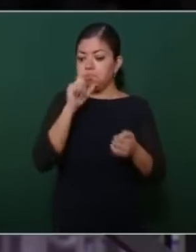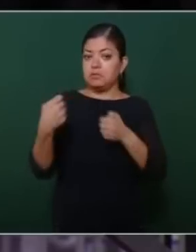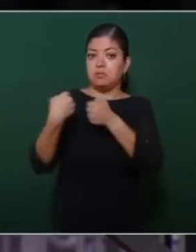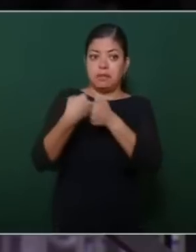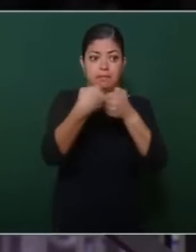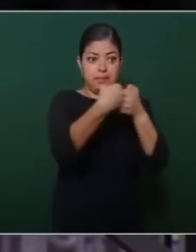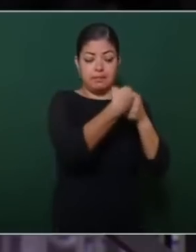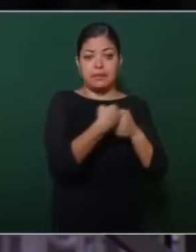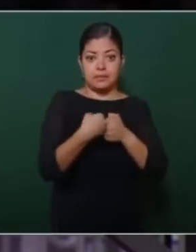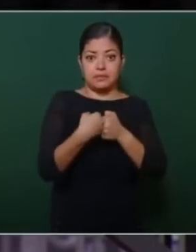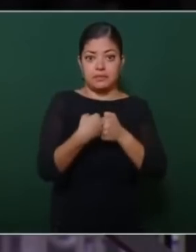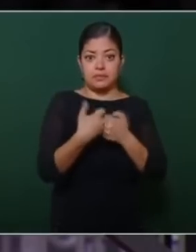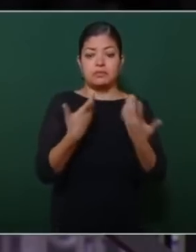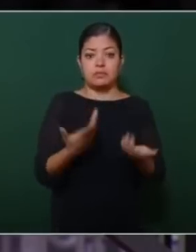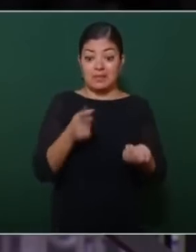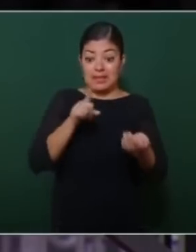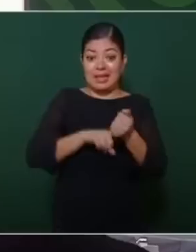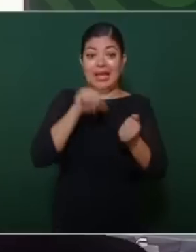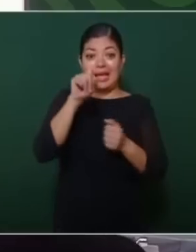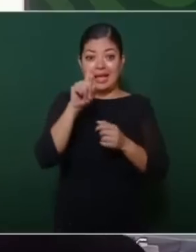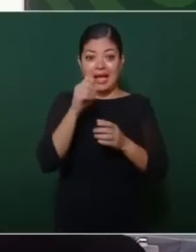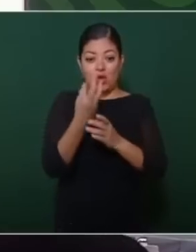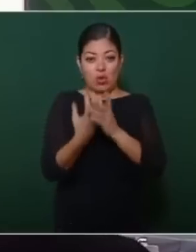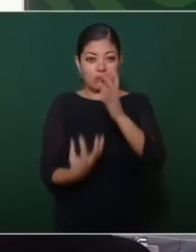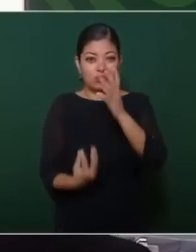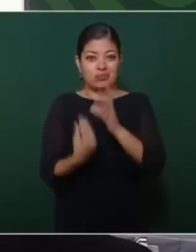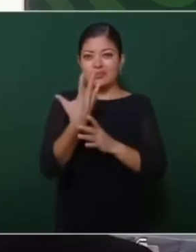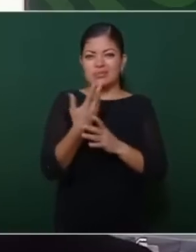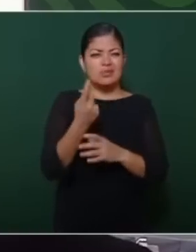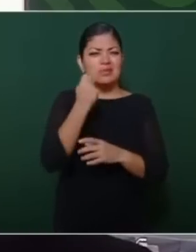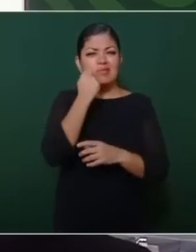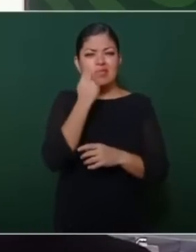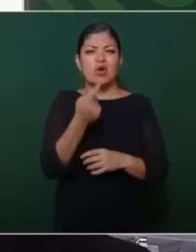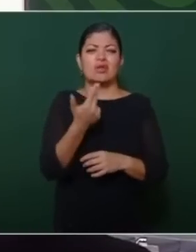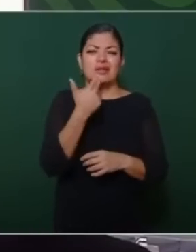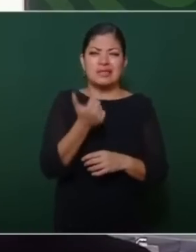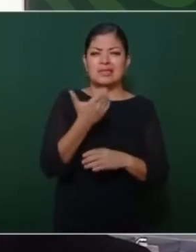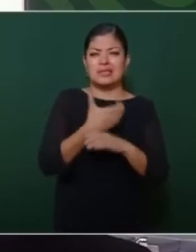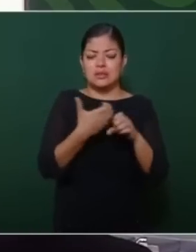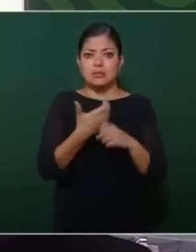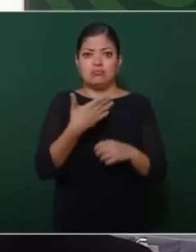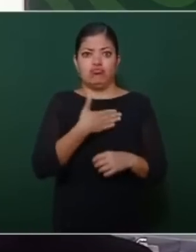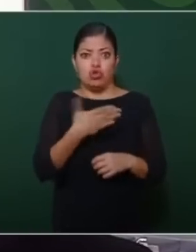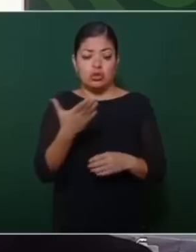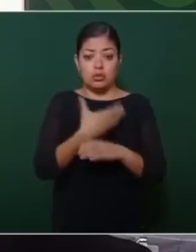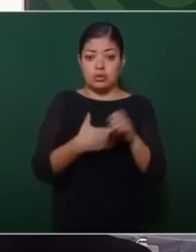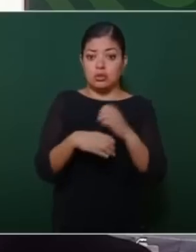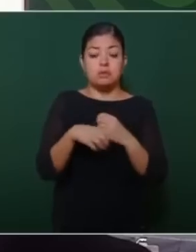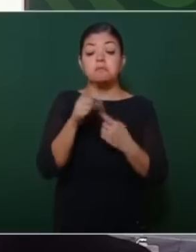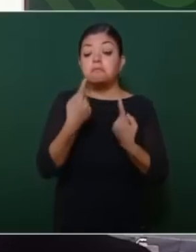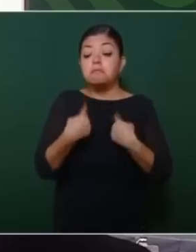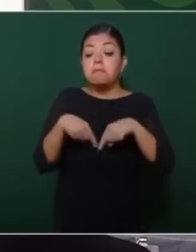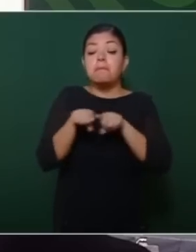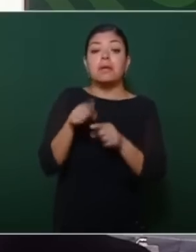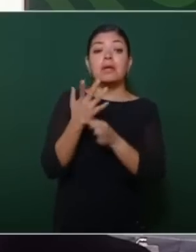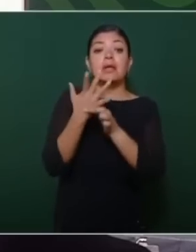en mantos o yacimientos cualquiera que sea su estado físico de conformidad con la constitución política